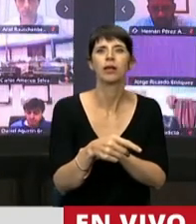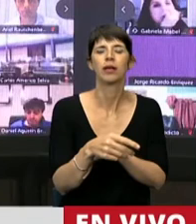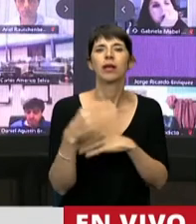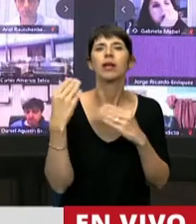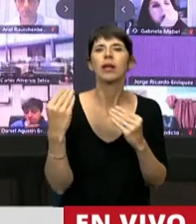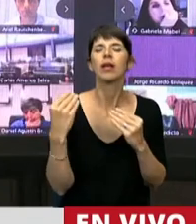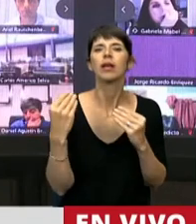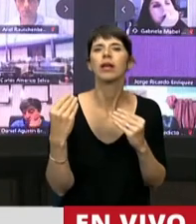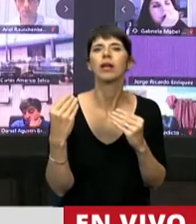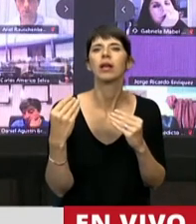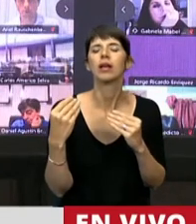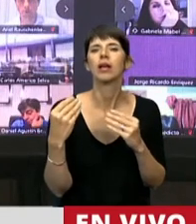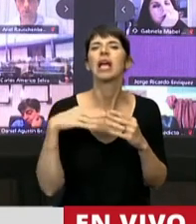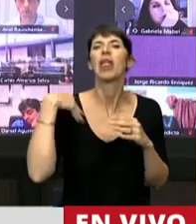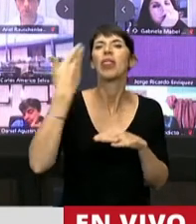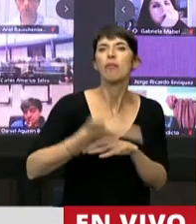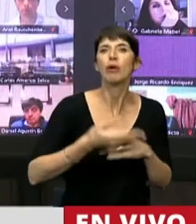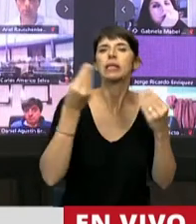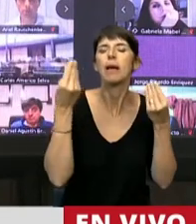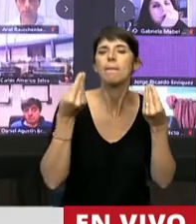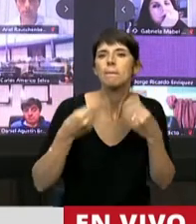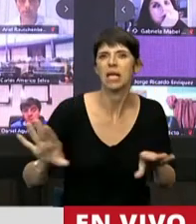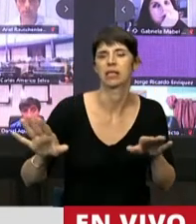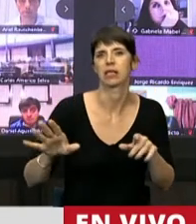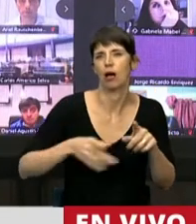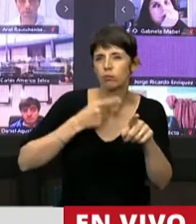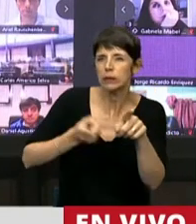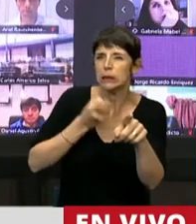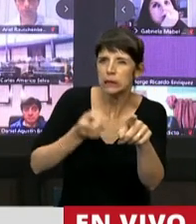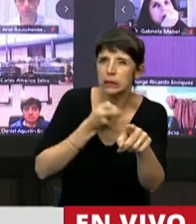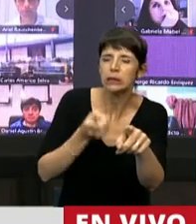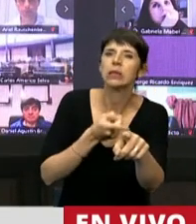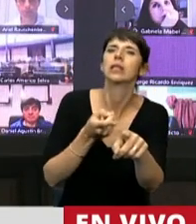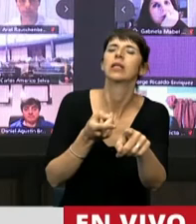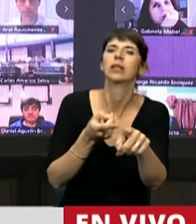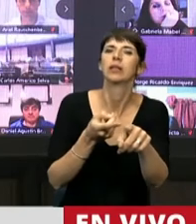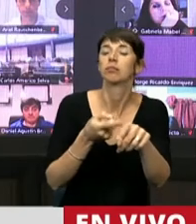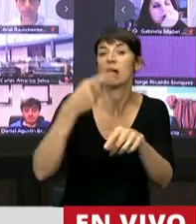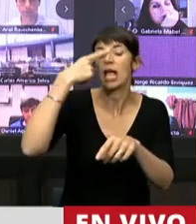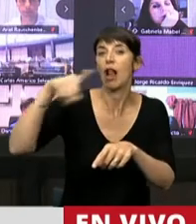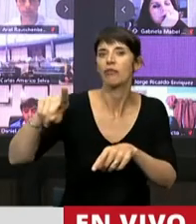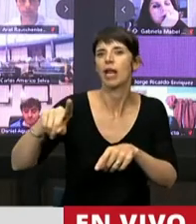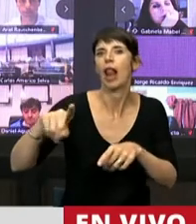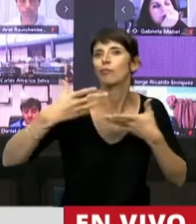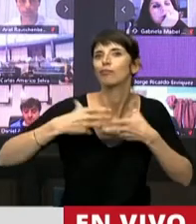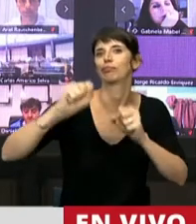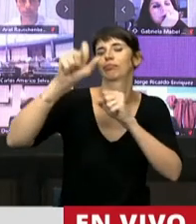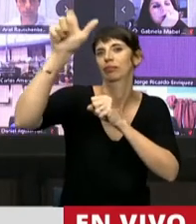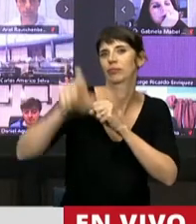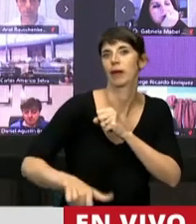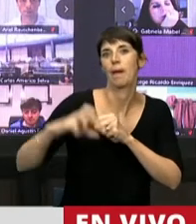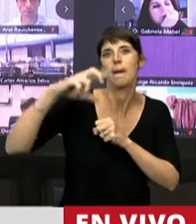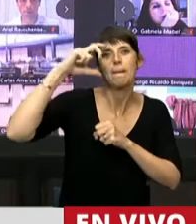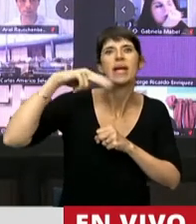entregaba a Mitre, empezó una persecución que terminó con este cruento asesinato. Yo me voy a permitir